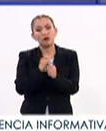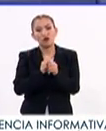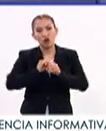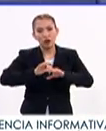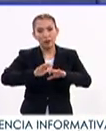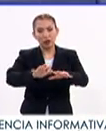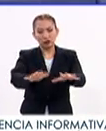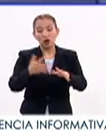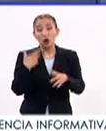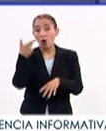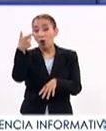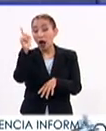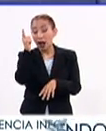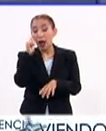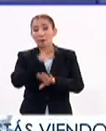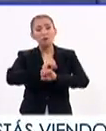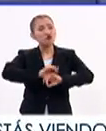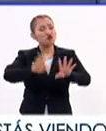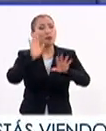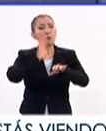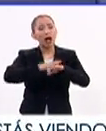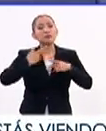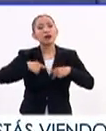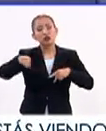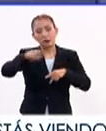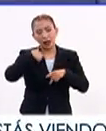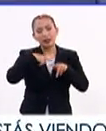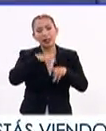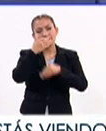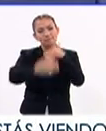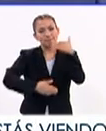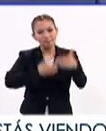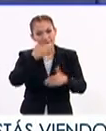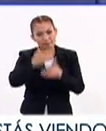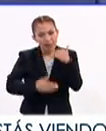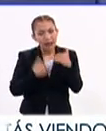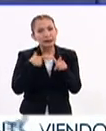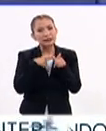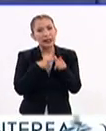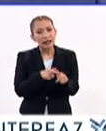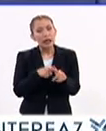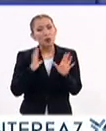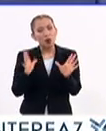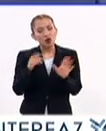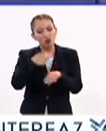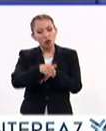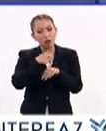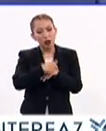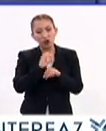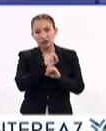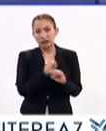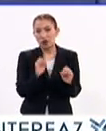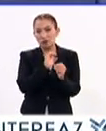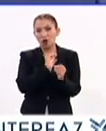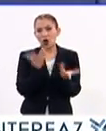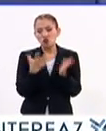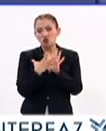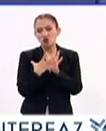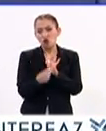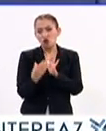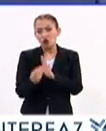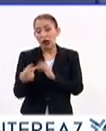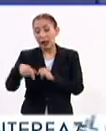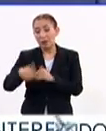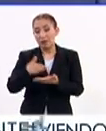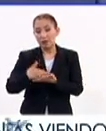información y esperamos que haya llegado a muchas más personas para seguir avanzando y manteniendo estas cifras de 0% de transmisión